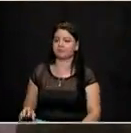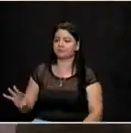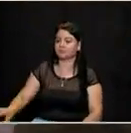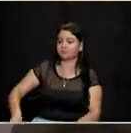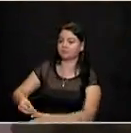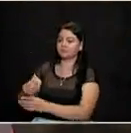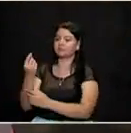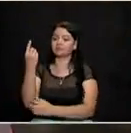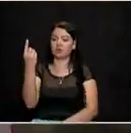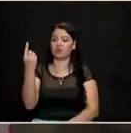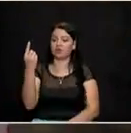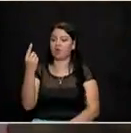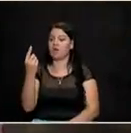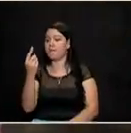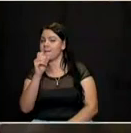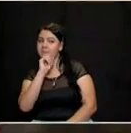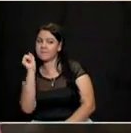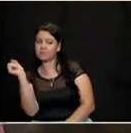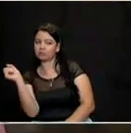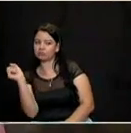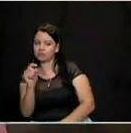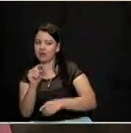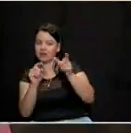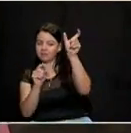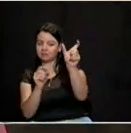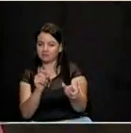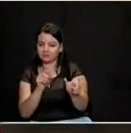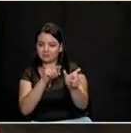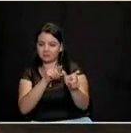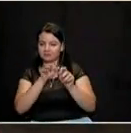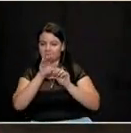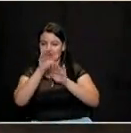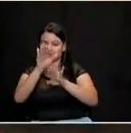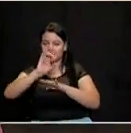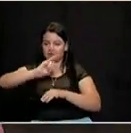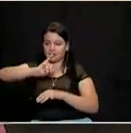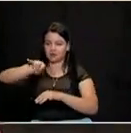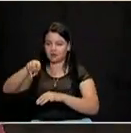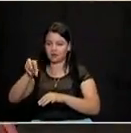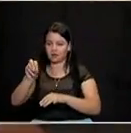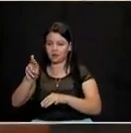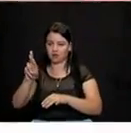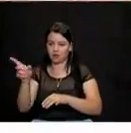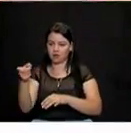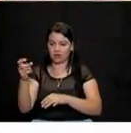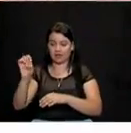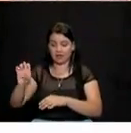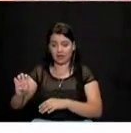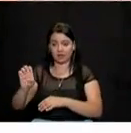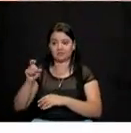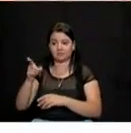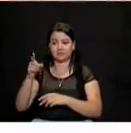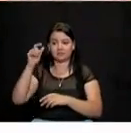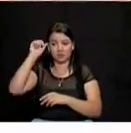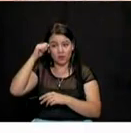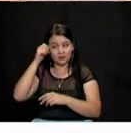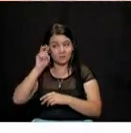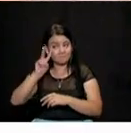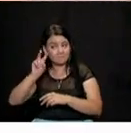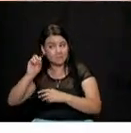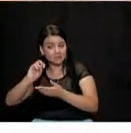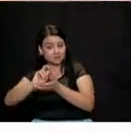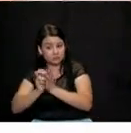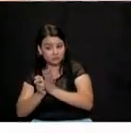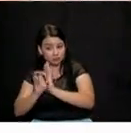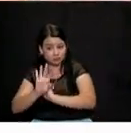pregunta. La número 1. hace entonces la pregunta al candidato Jorge Orlando Gutiérrez. Recuerde que tiene 20 segundos para hacer su pregunta.